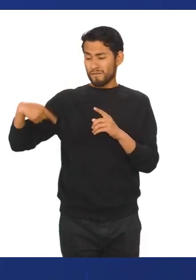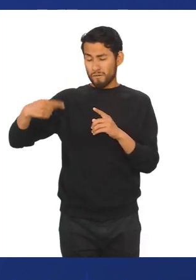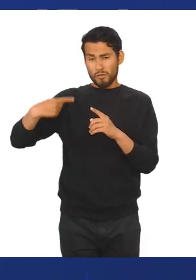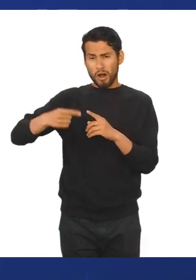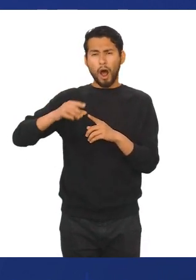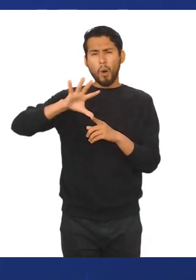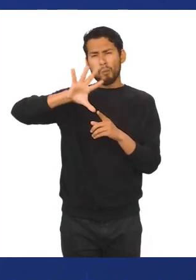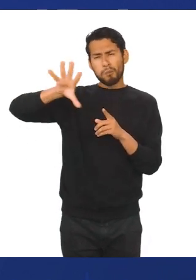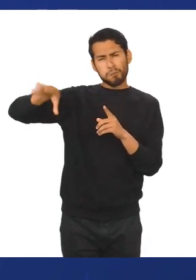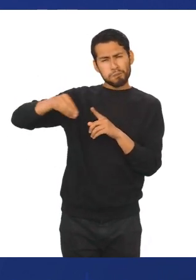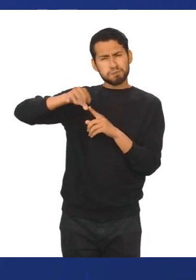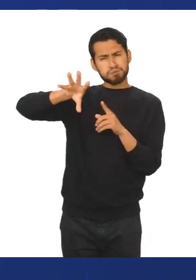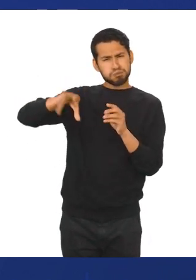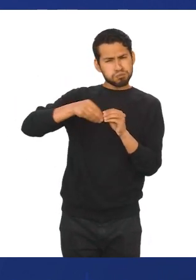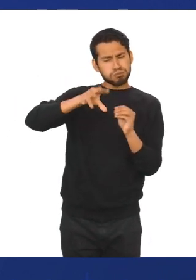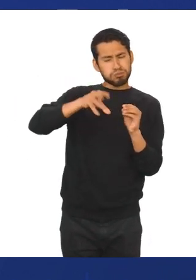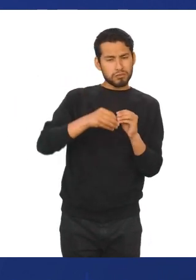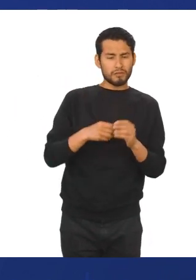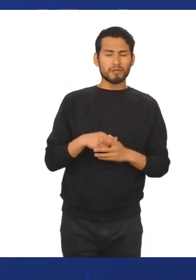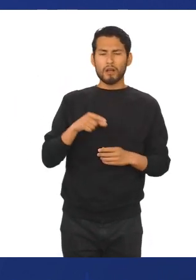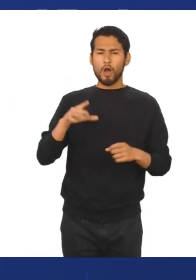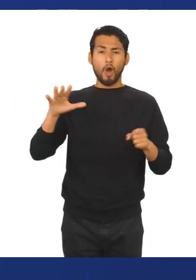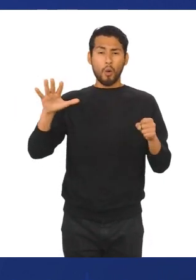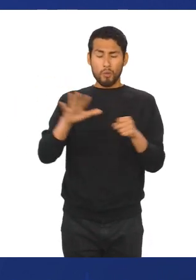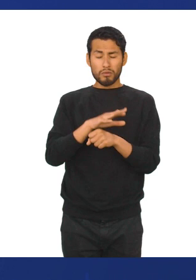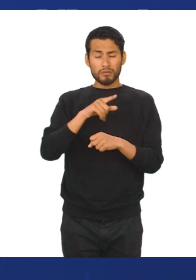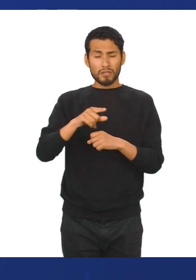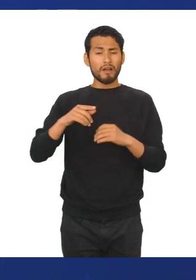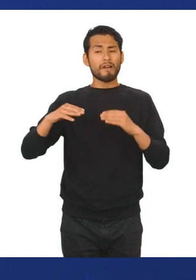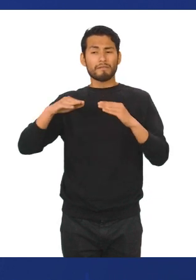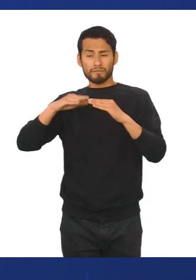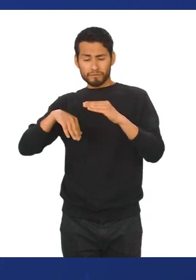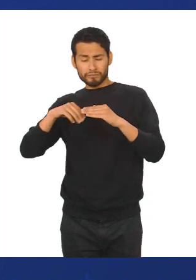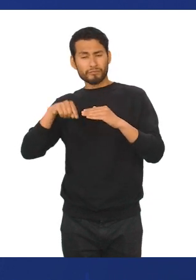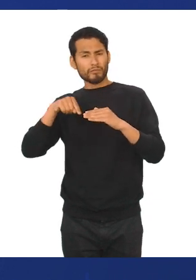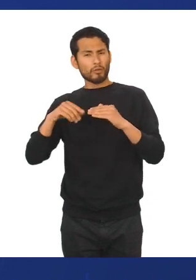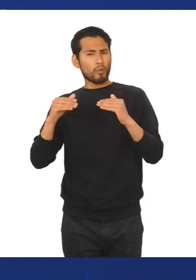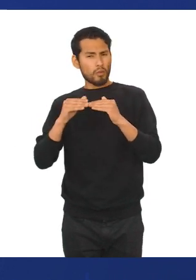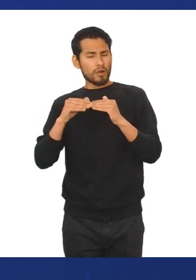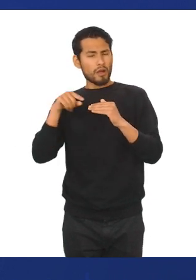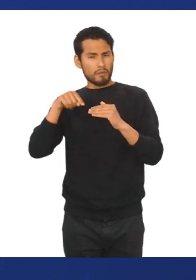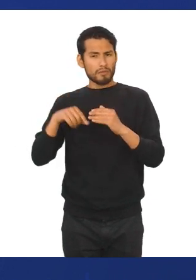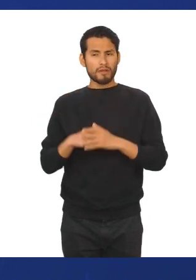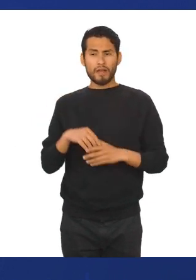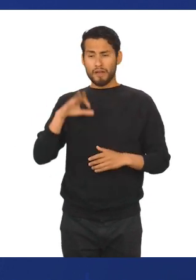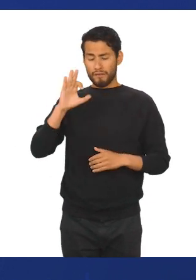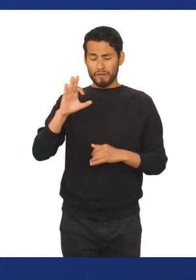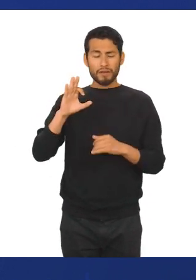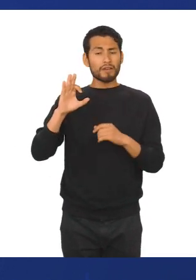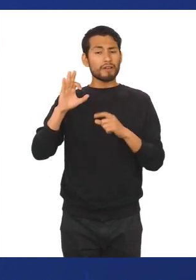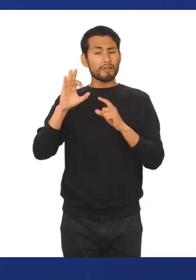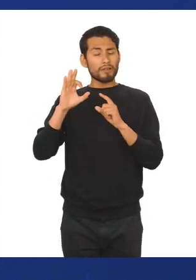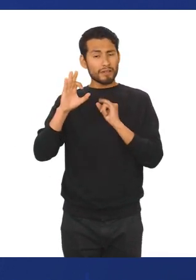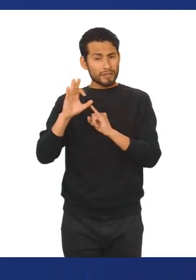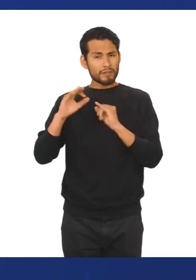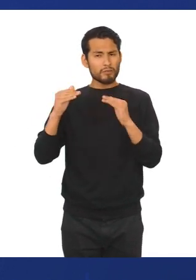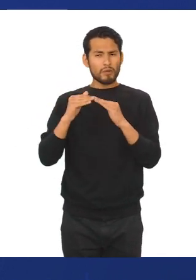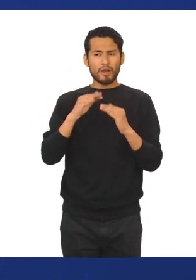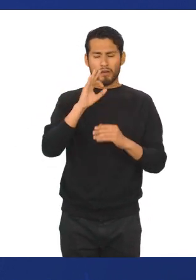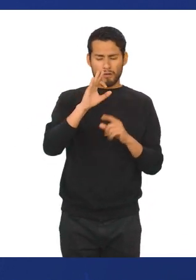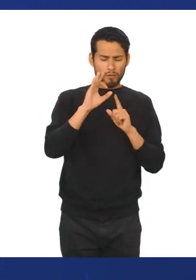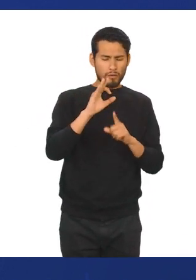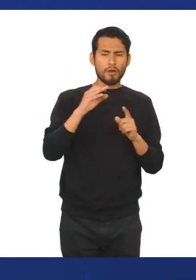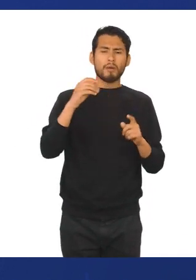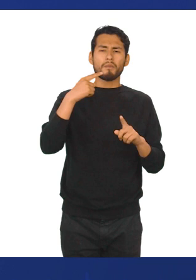frecuencias absolutas de todos los valores inferiores o iguales al valor considerado. F sub I es igual a F sub 1